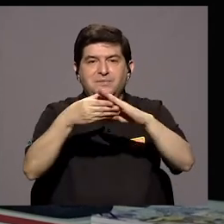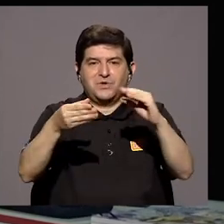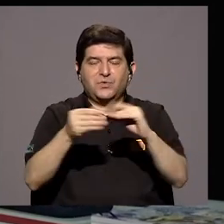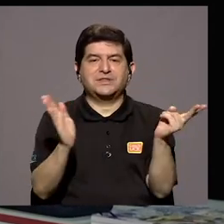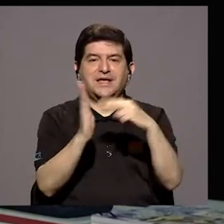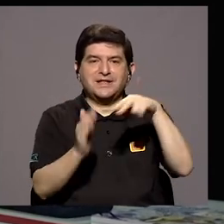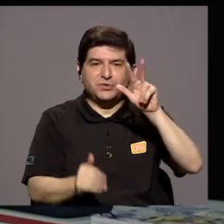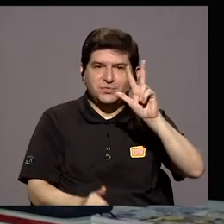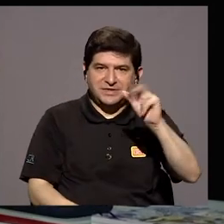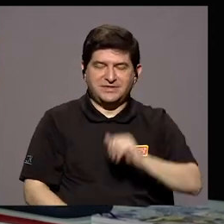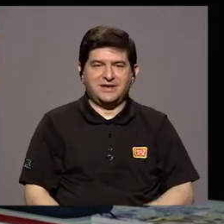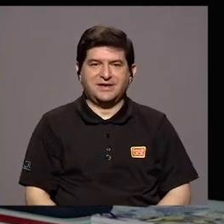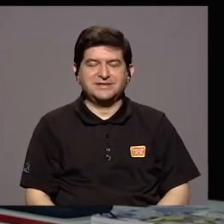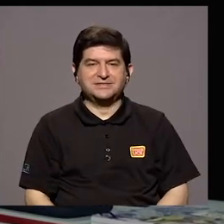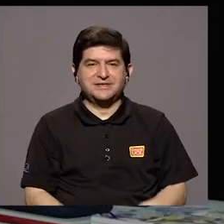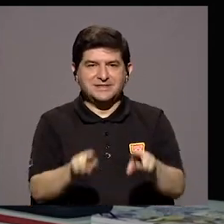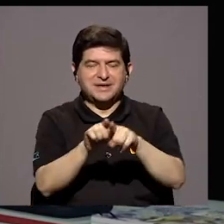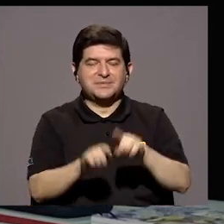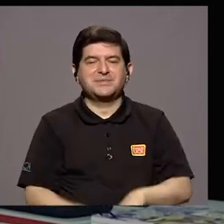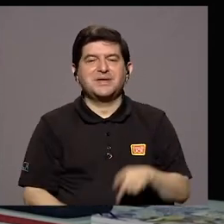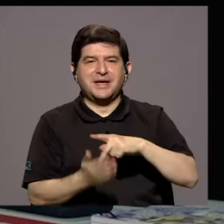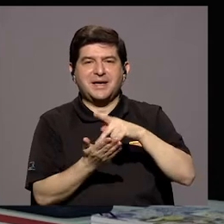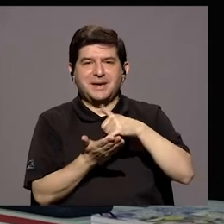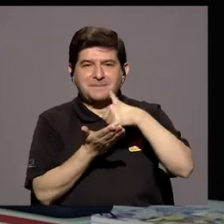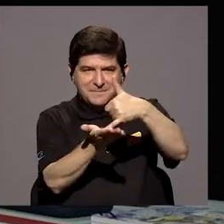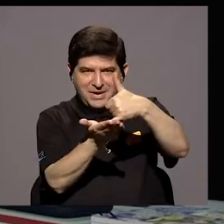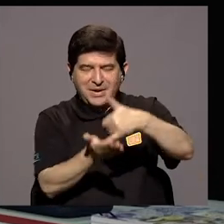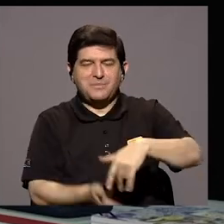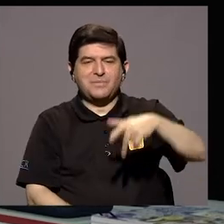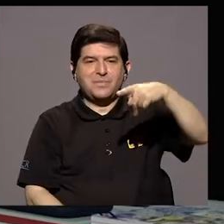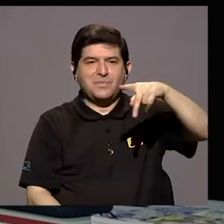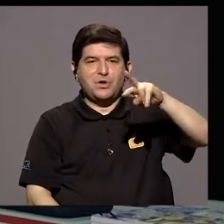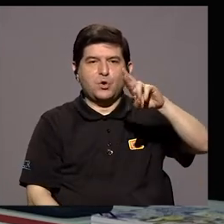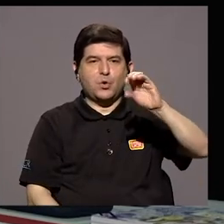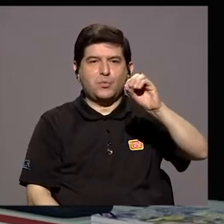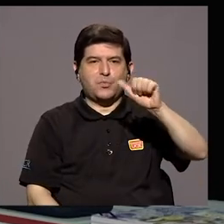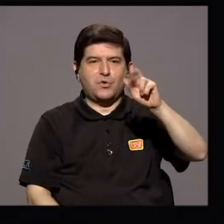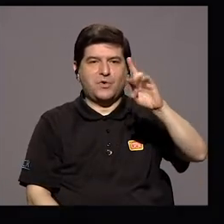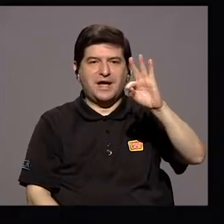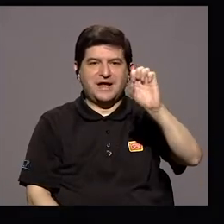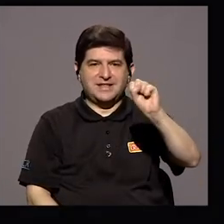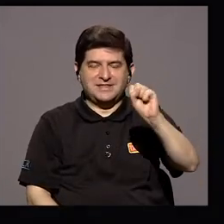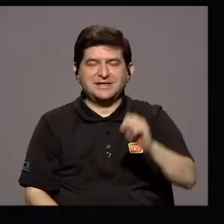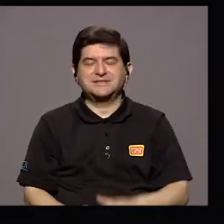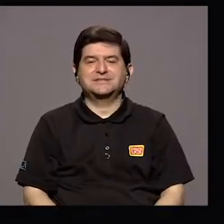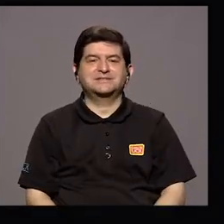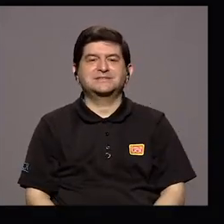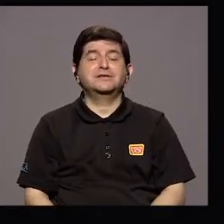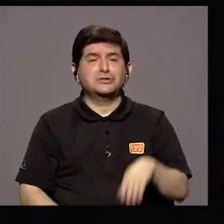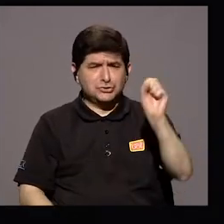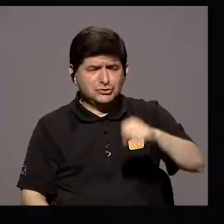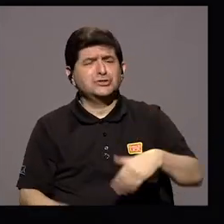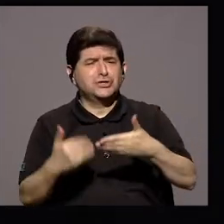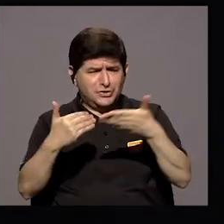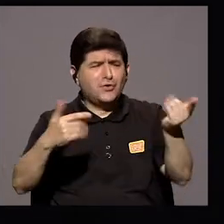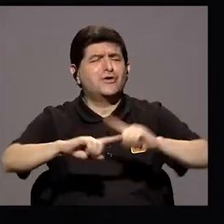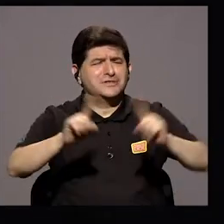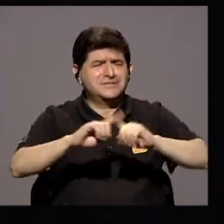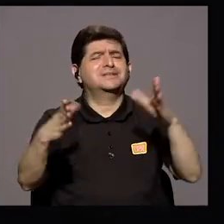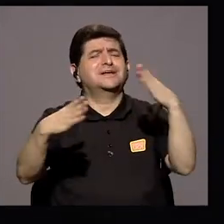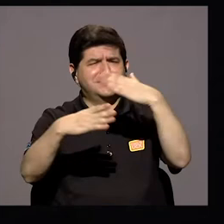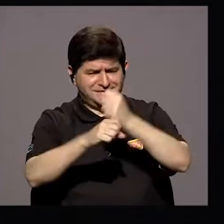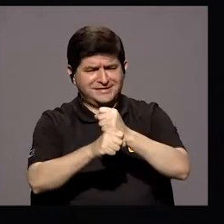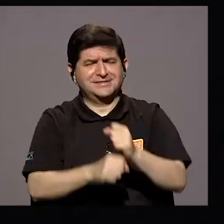el 2003 Premio ProArte 2009 Bueno Bueno, algunas cosas hemos hecho, algunas cosas hemos